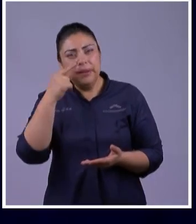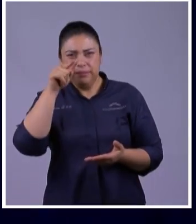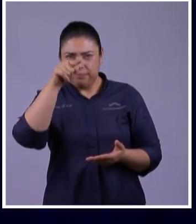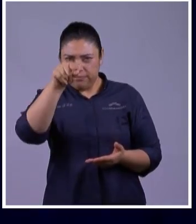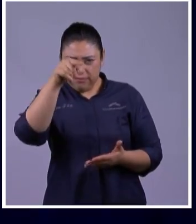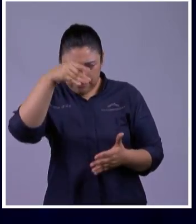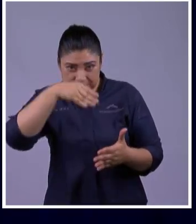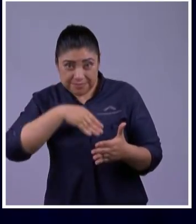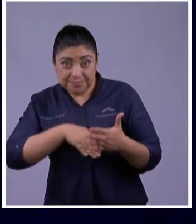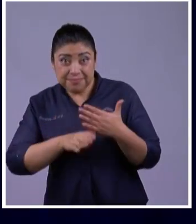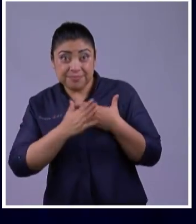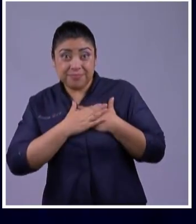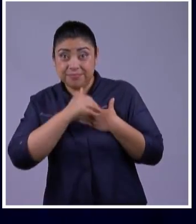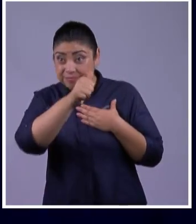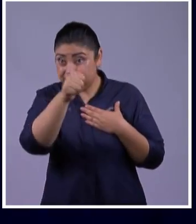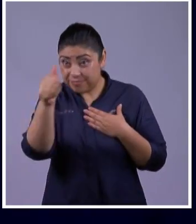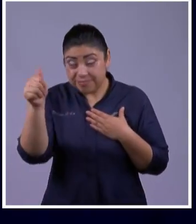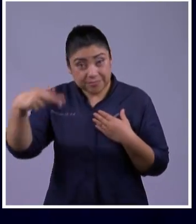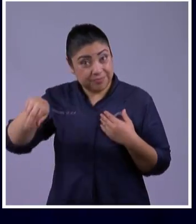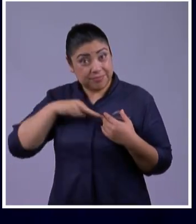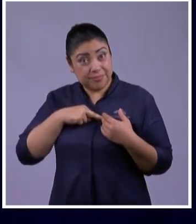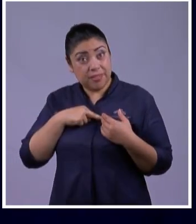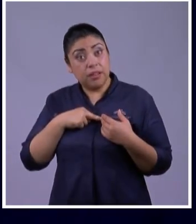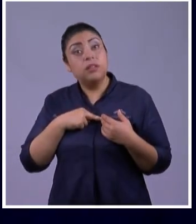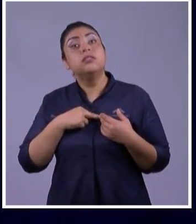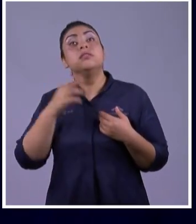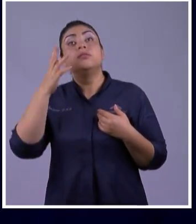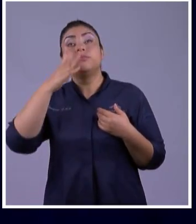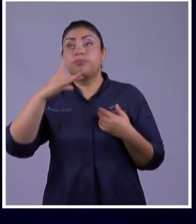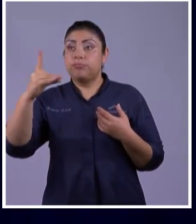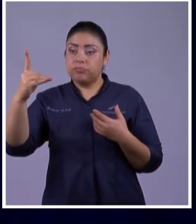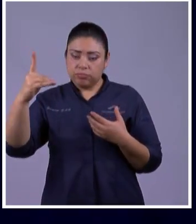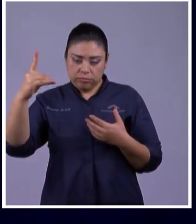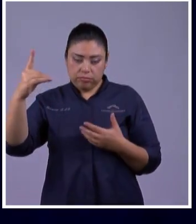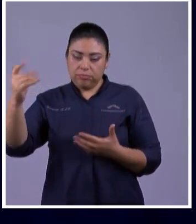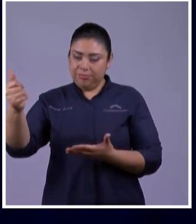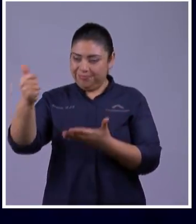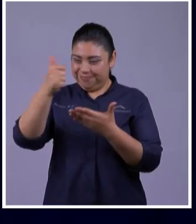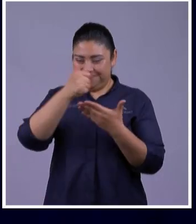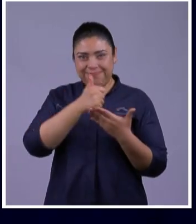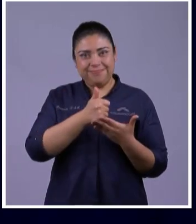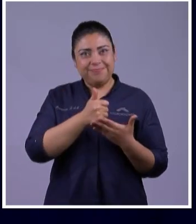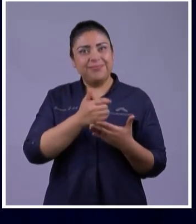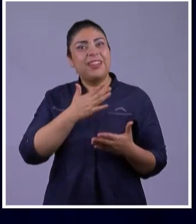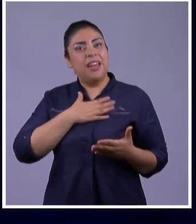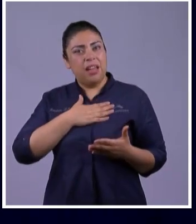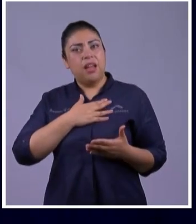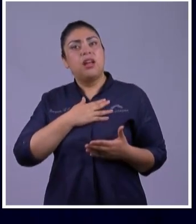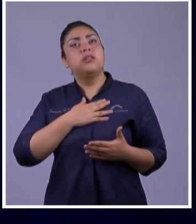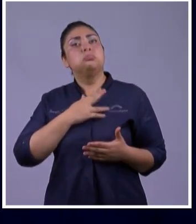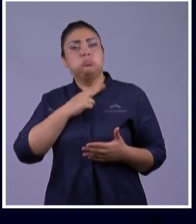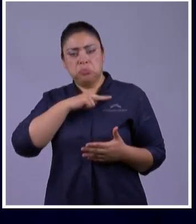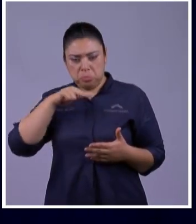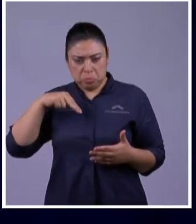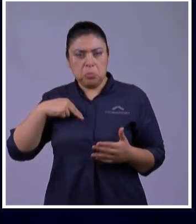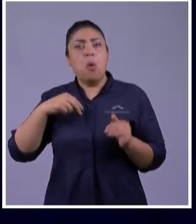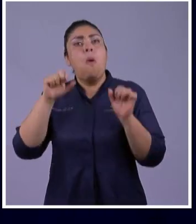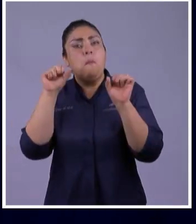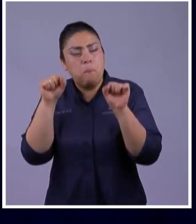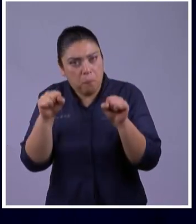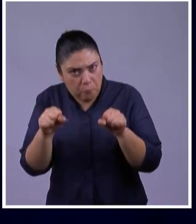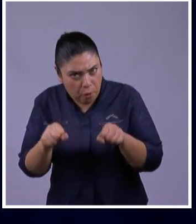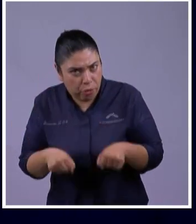existe algo puesto por dios ya por naturaleza que es la capacidad o el poder de la adaptación